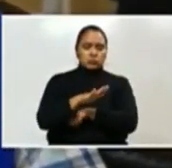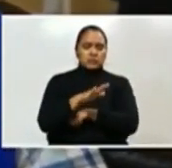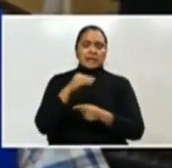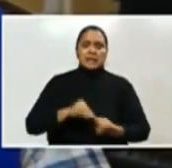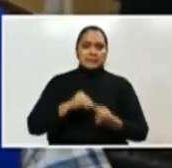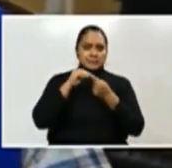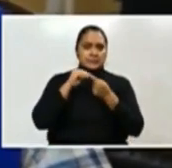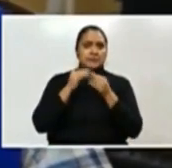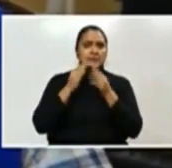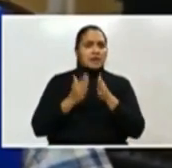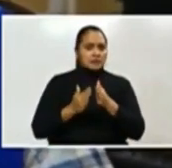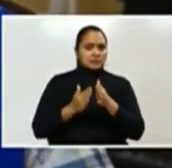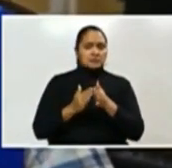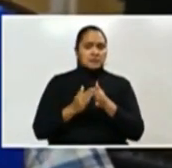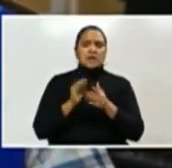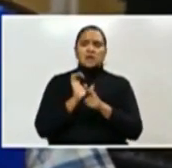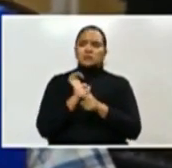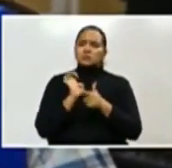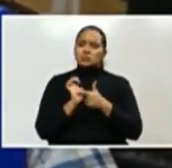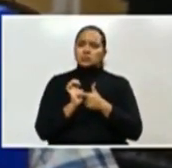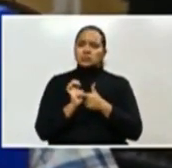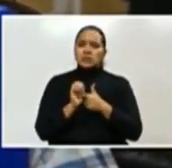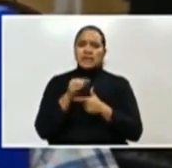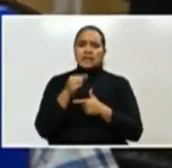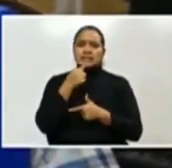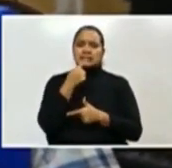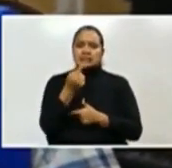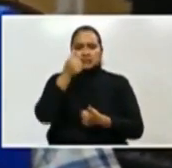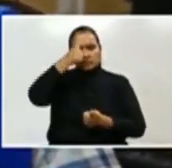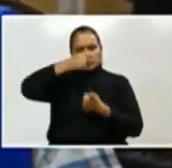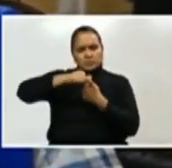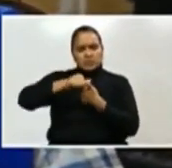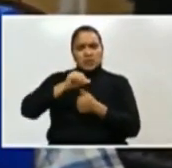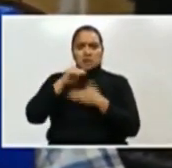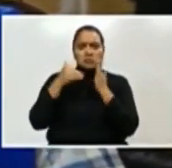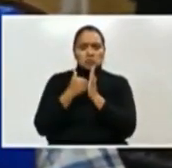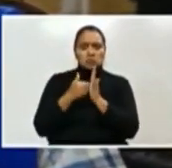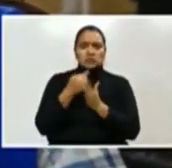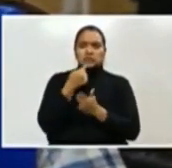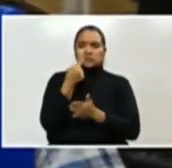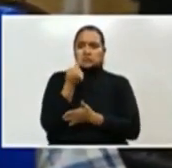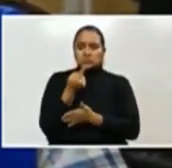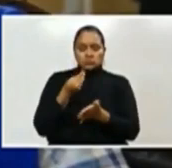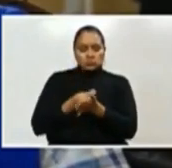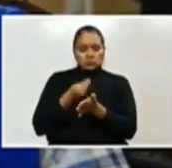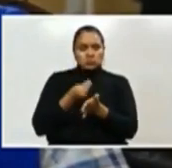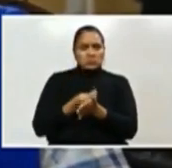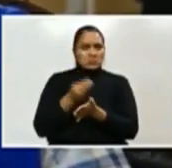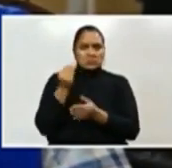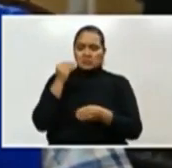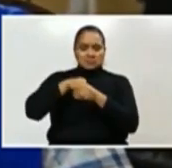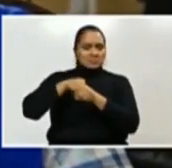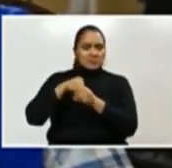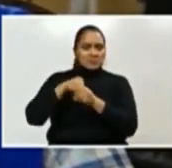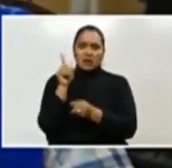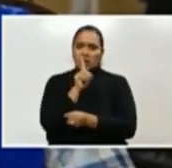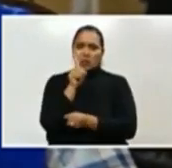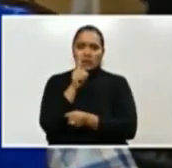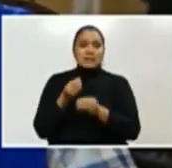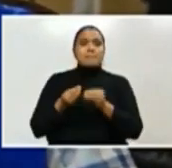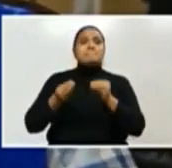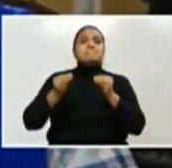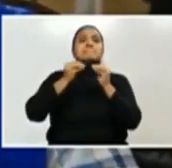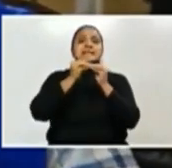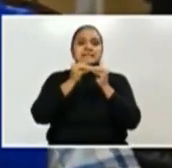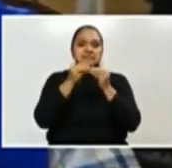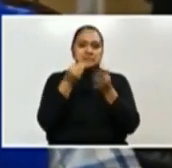condicional y es importante recalcarlo porque no se trata de la transferencia ordinaria ni es parte de la transferencia ordinaria. Son